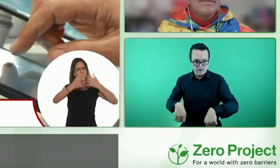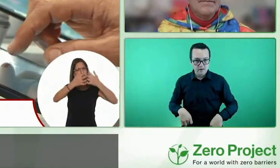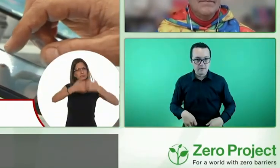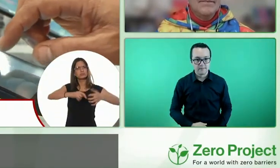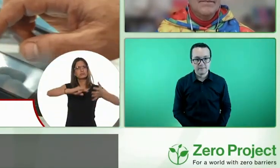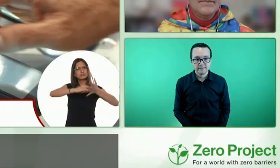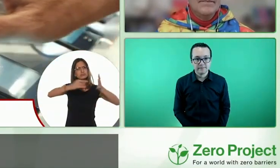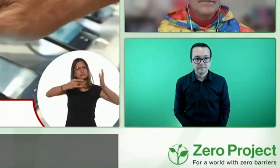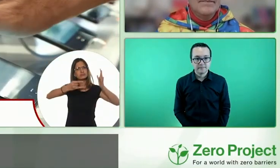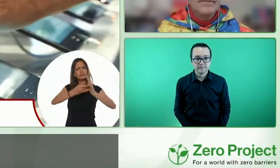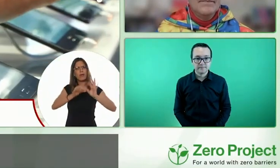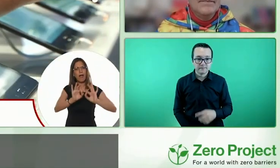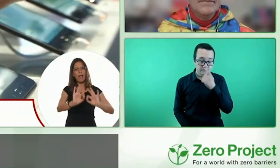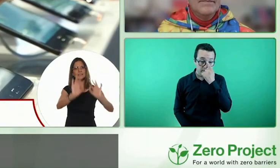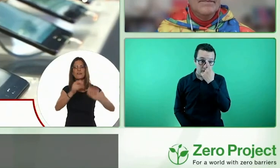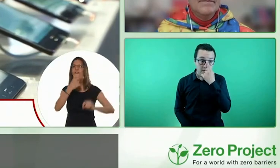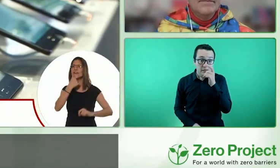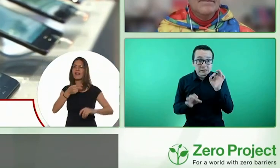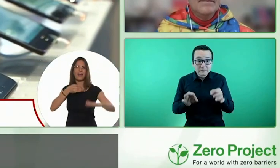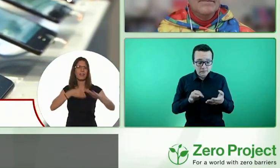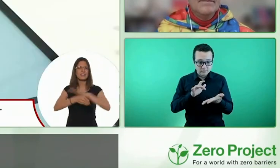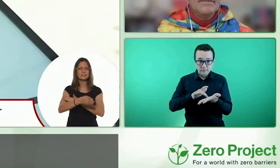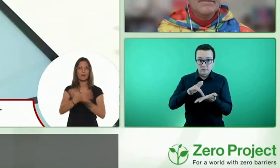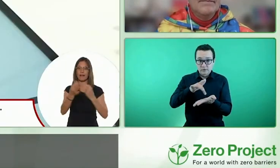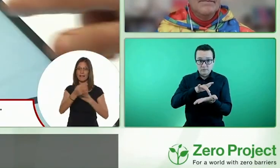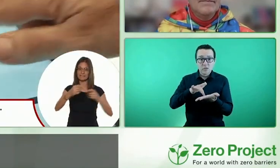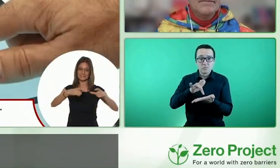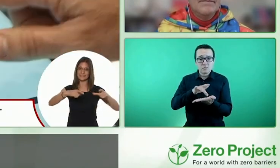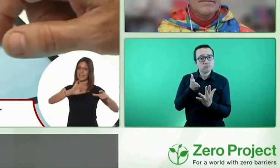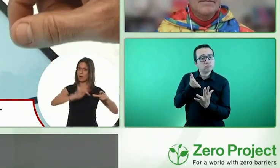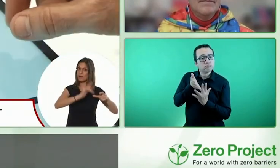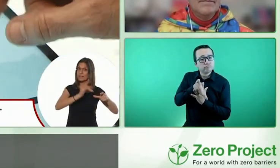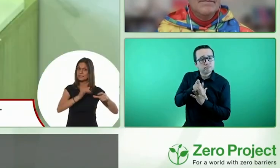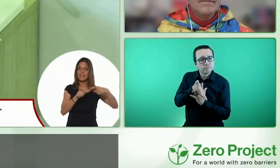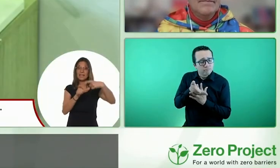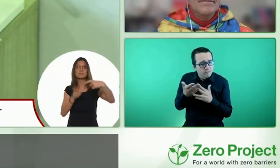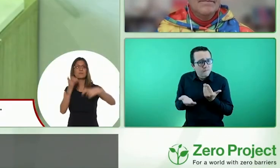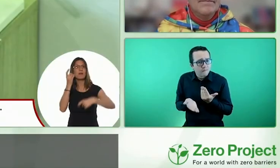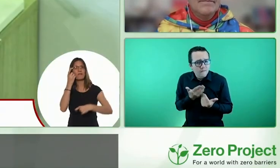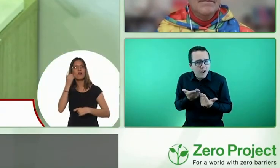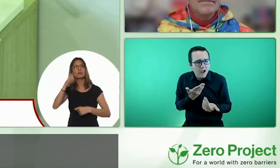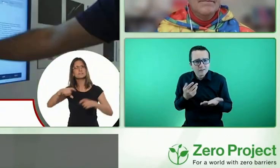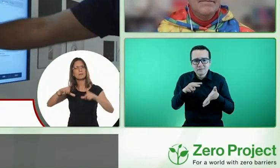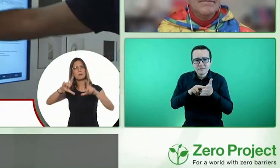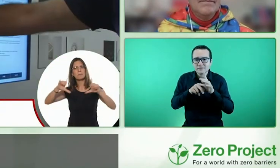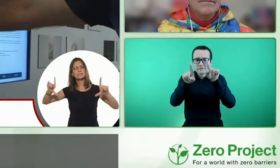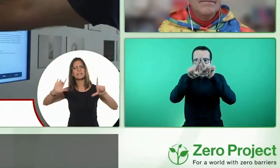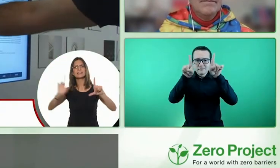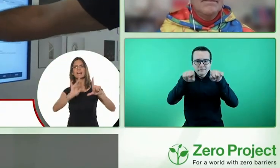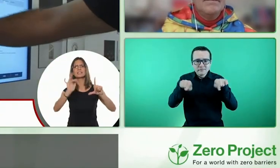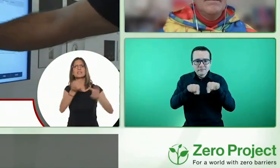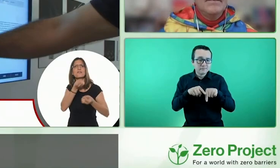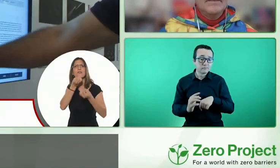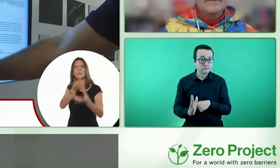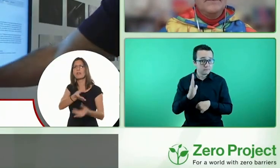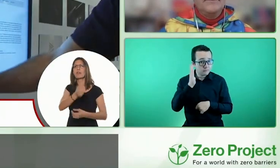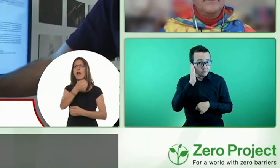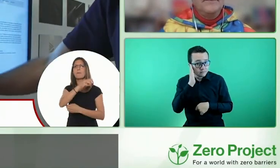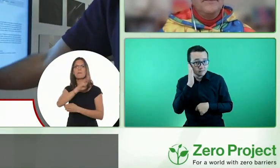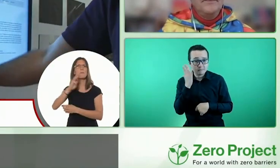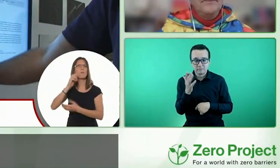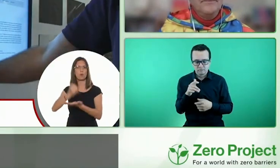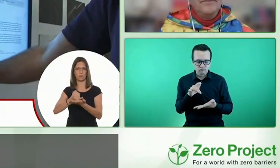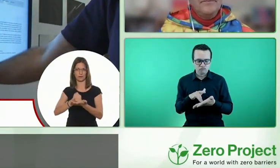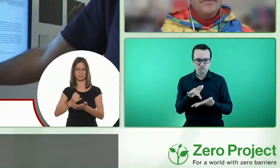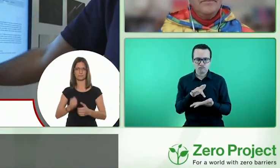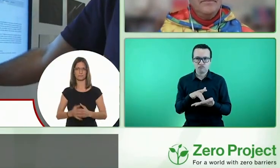Los terminales multimedia son de fácil acceso y consisten en tablets, smartphones y pantallas táctiles con información y